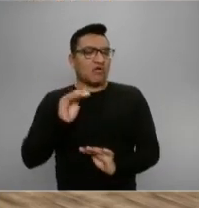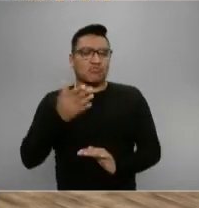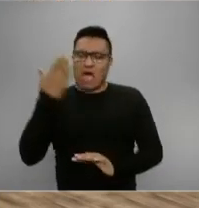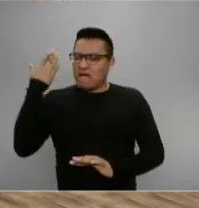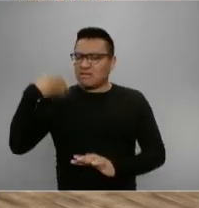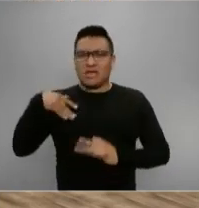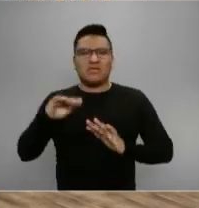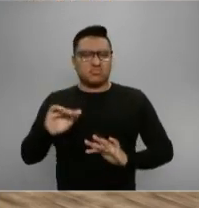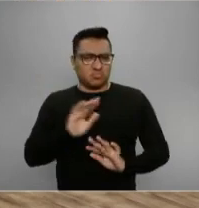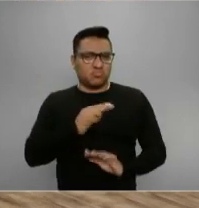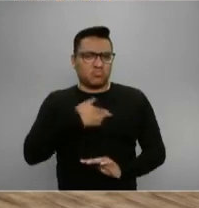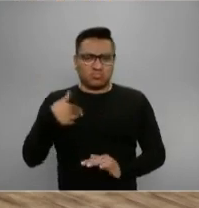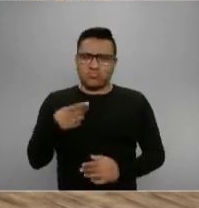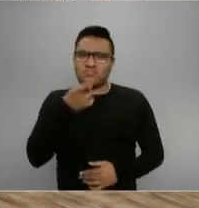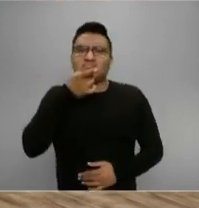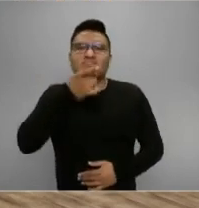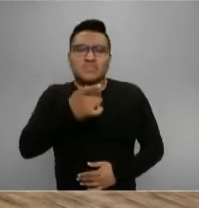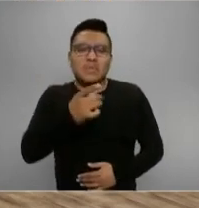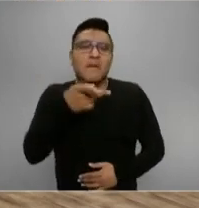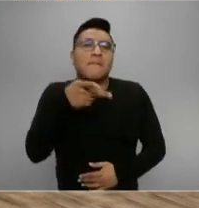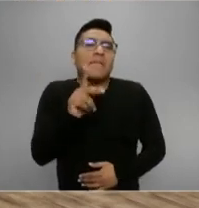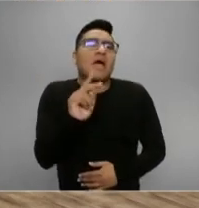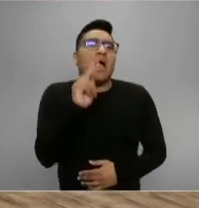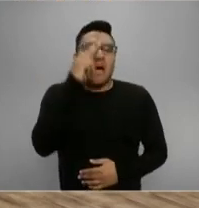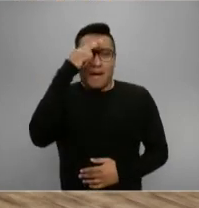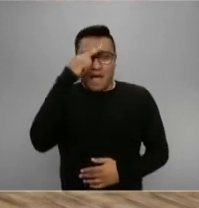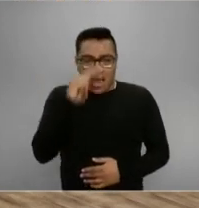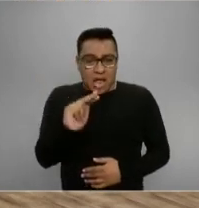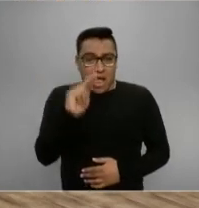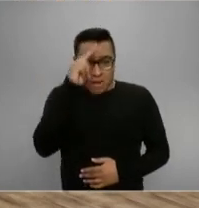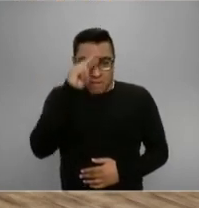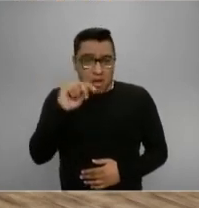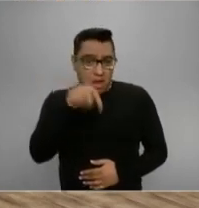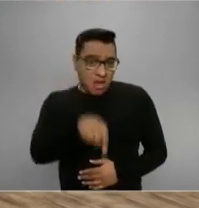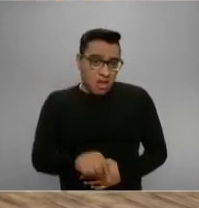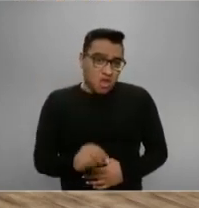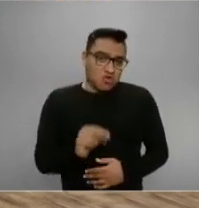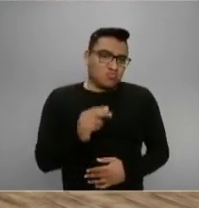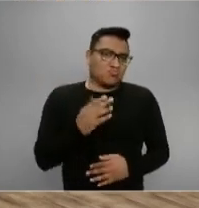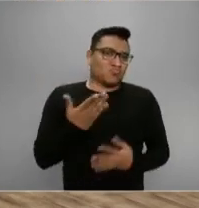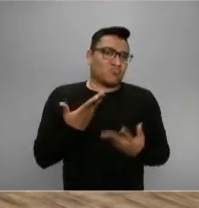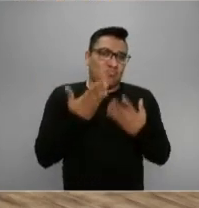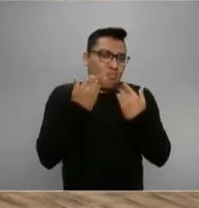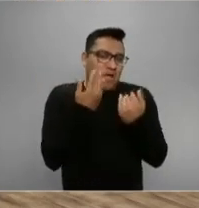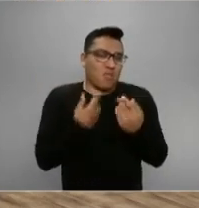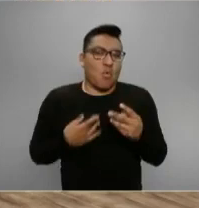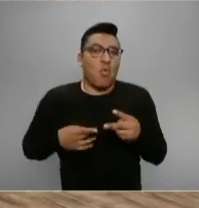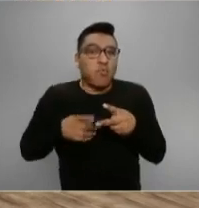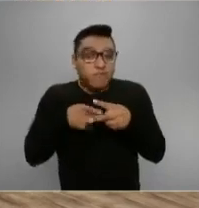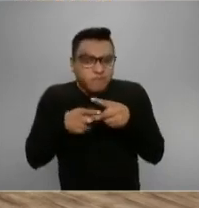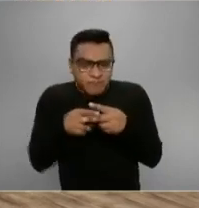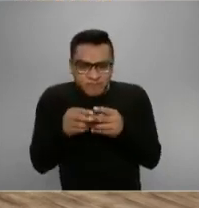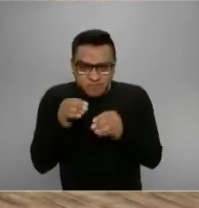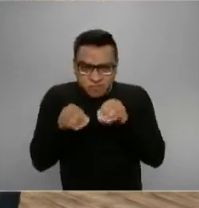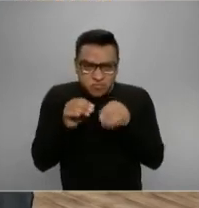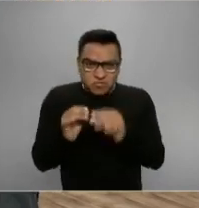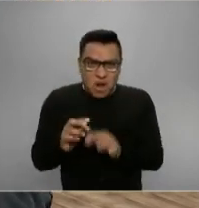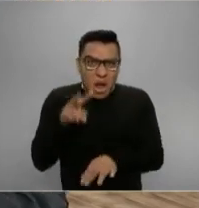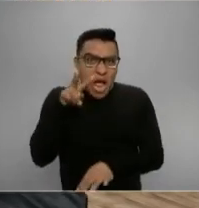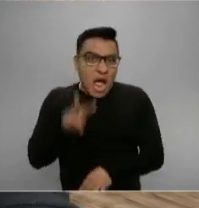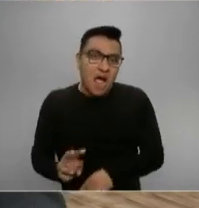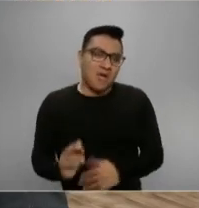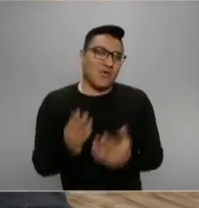pero dice, en México todavía no tenemos eso, es decir, un dato real. La pregunta